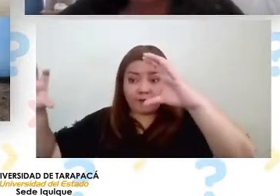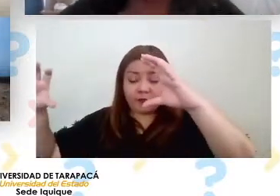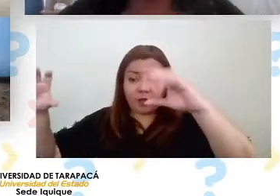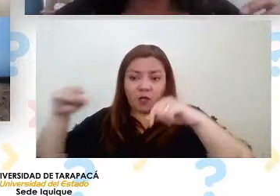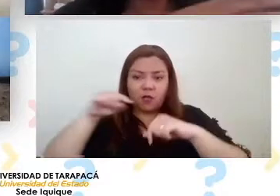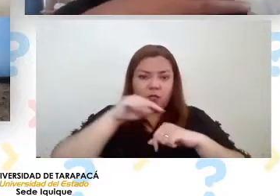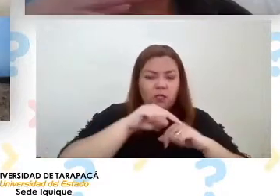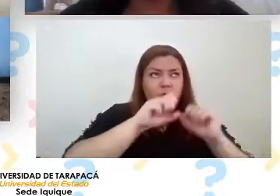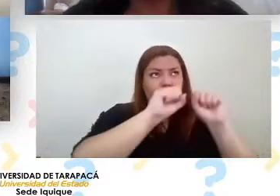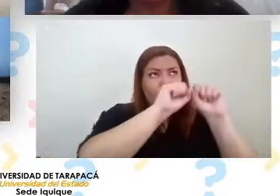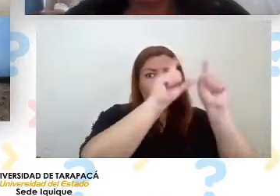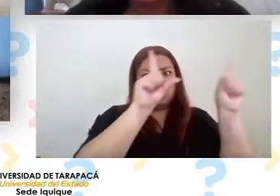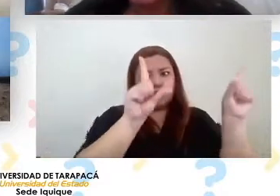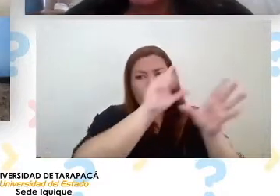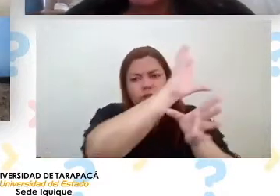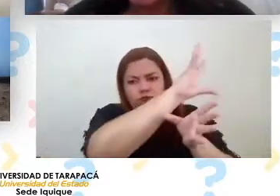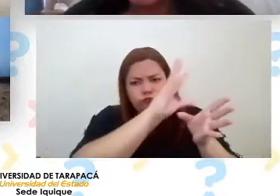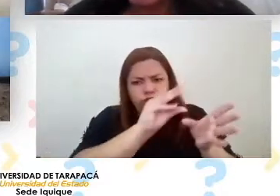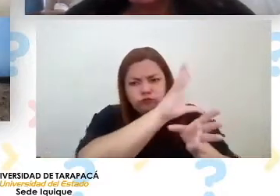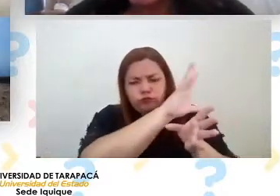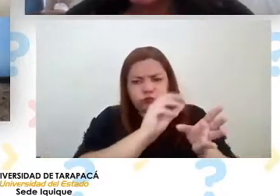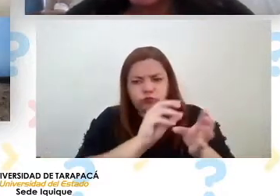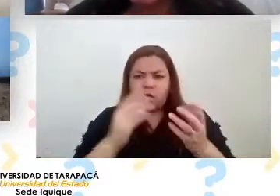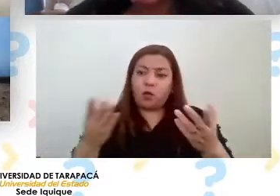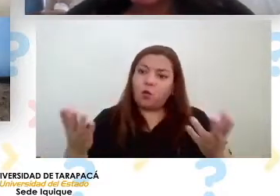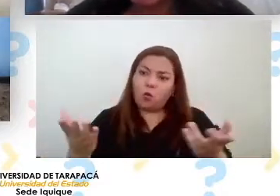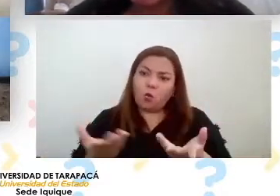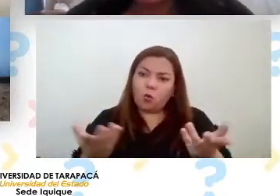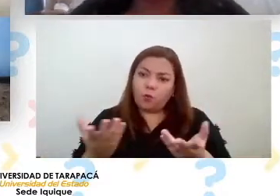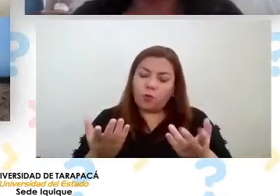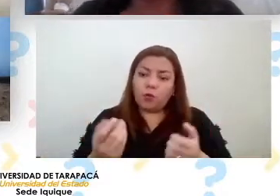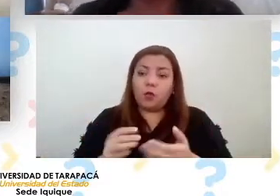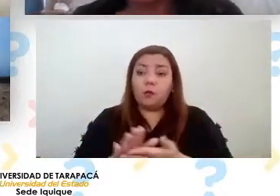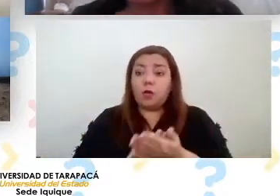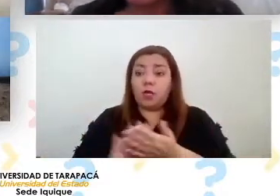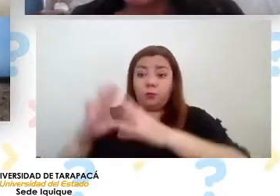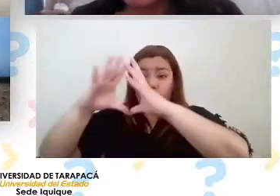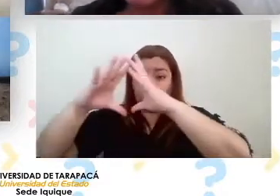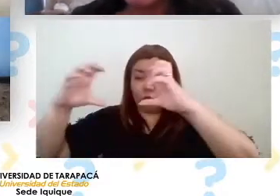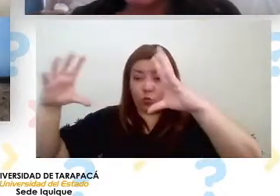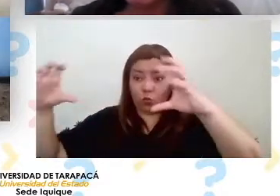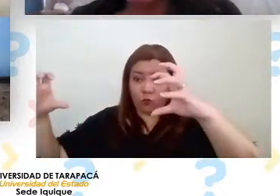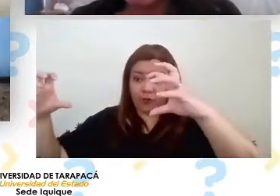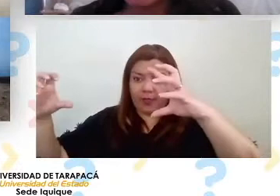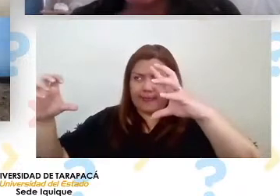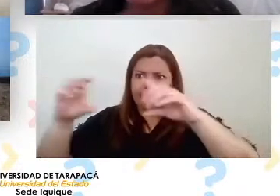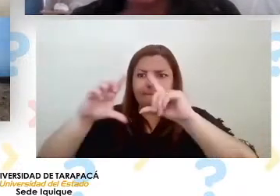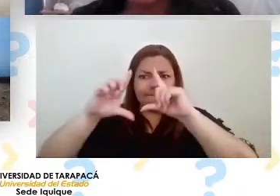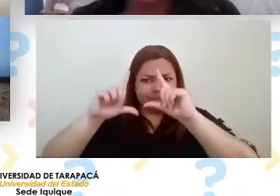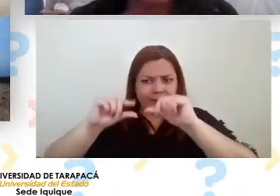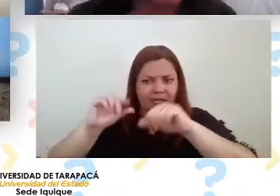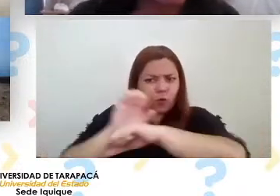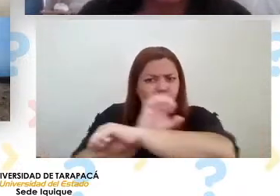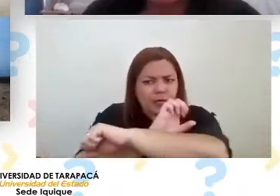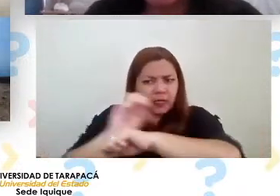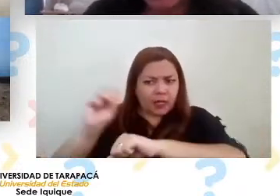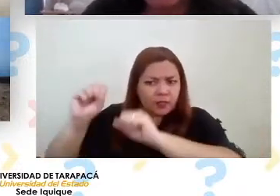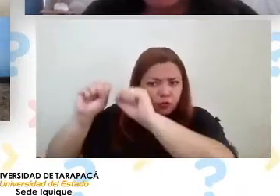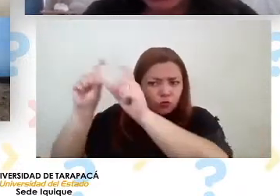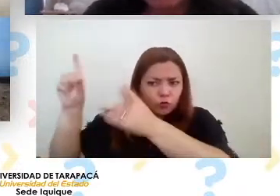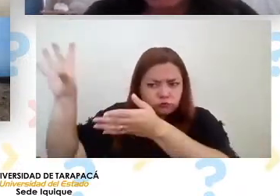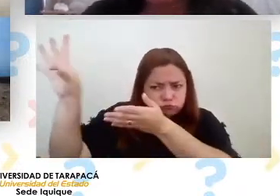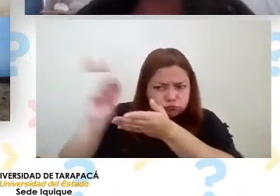o sea cuando tenemos nubes significa que vamos a atrapar menos energía solar por lo tanto o